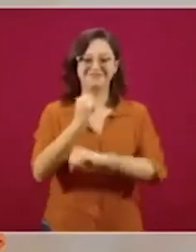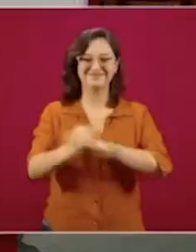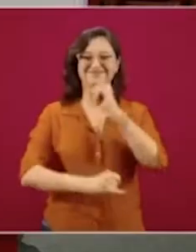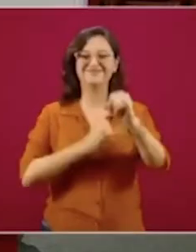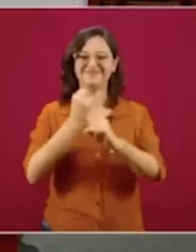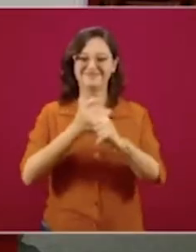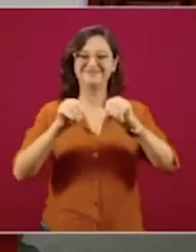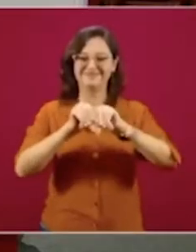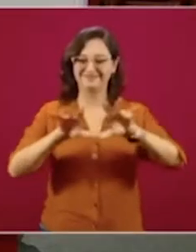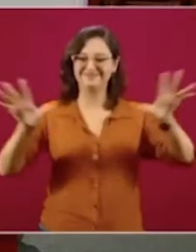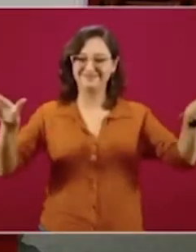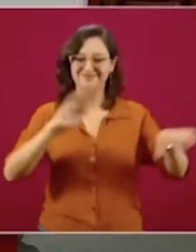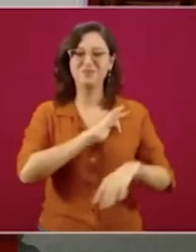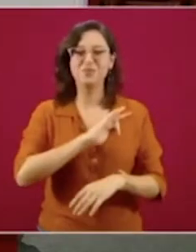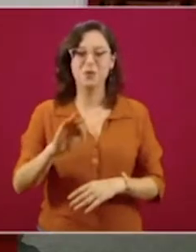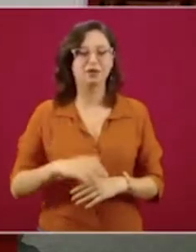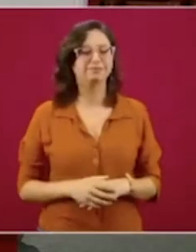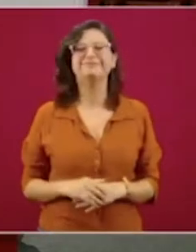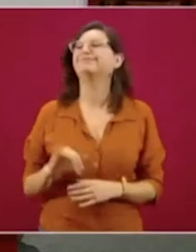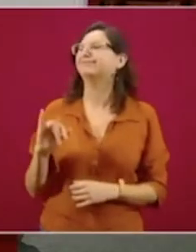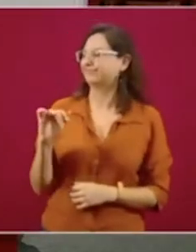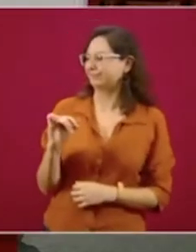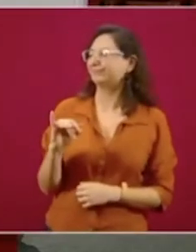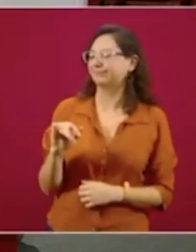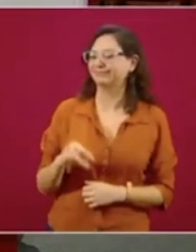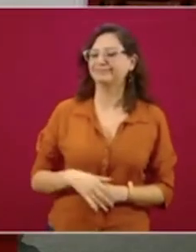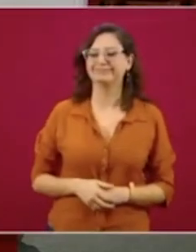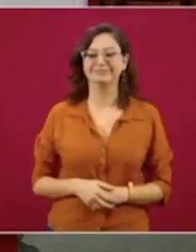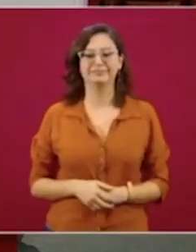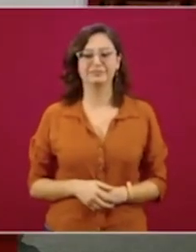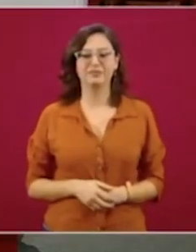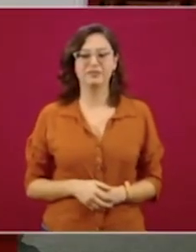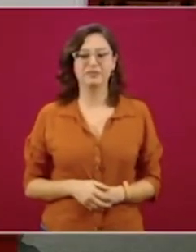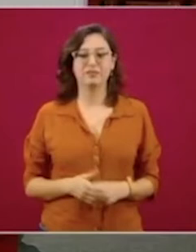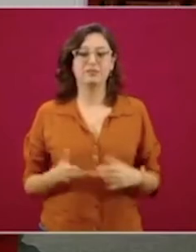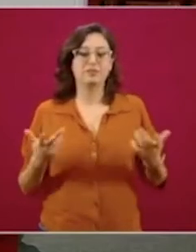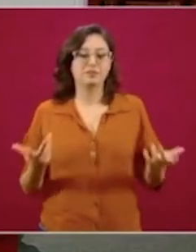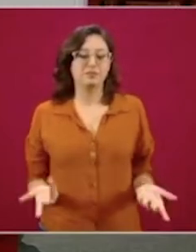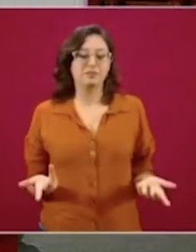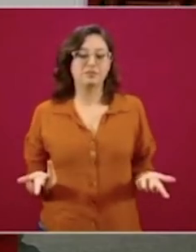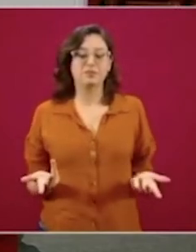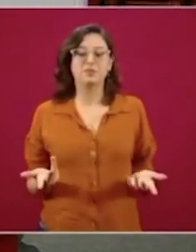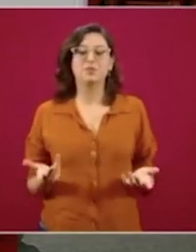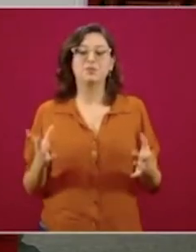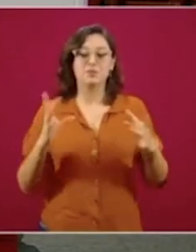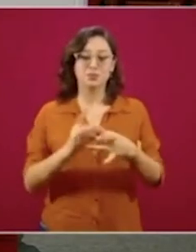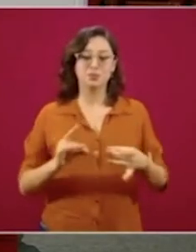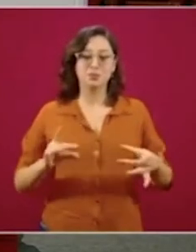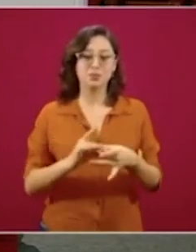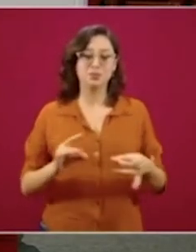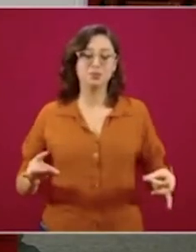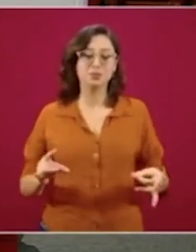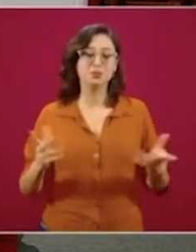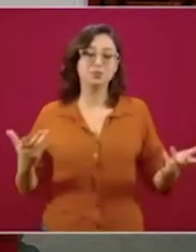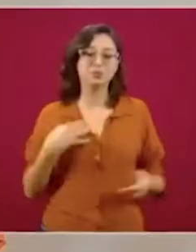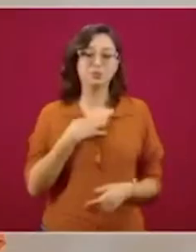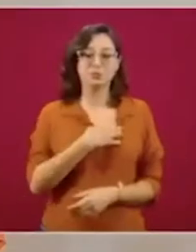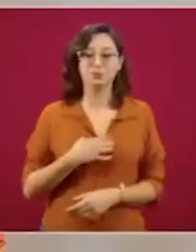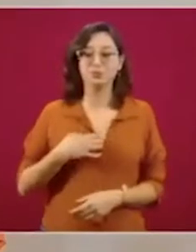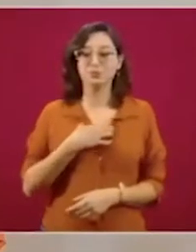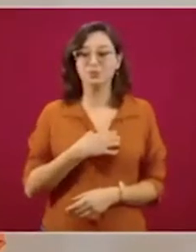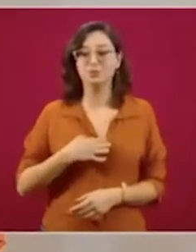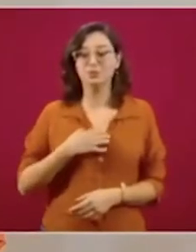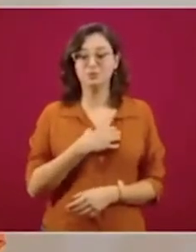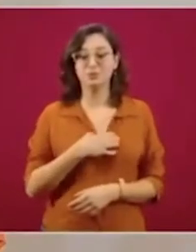internacional. Entonces, dicho esto y pues entusiasmados, porque